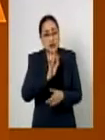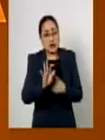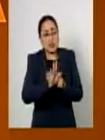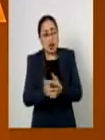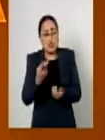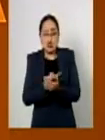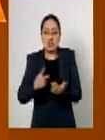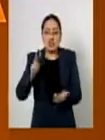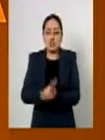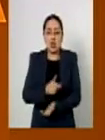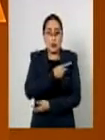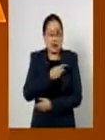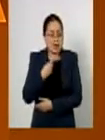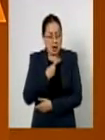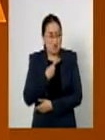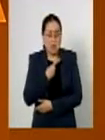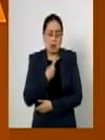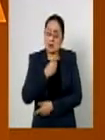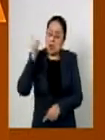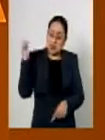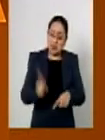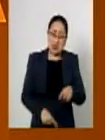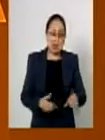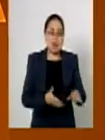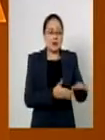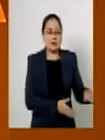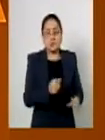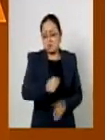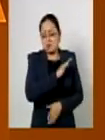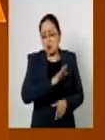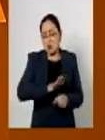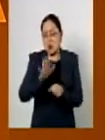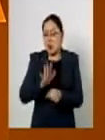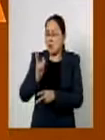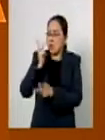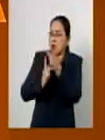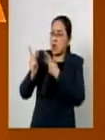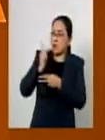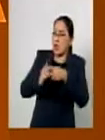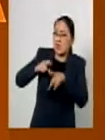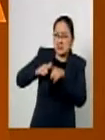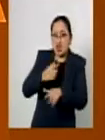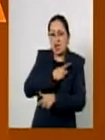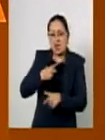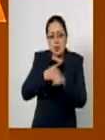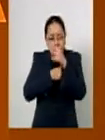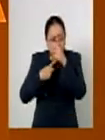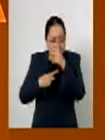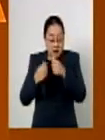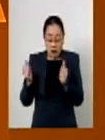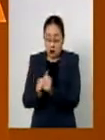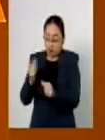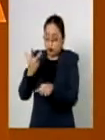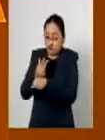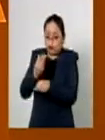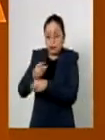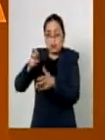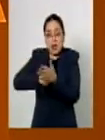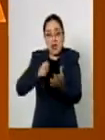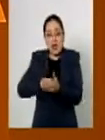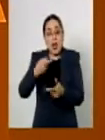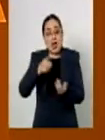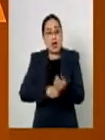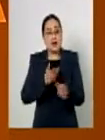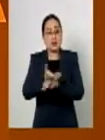sobreendeudamiento y los criterios para el uso de los excedentes presupuestarios que con esta nueva modificación las